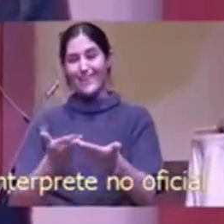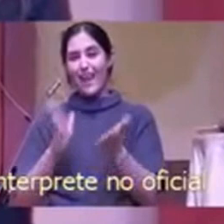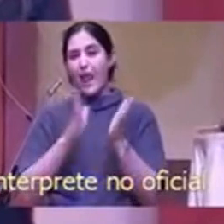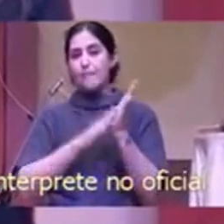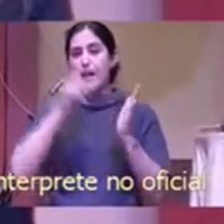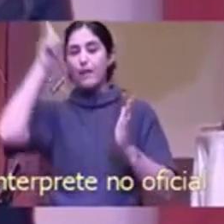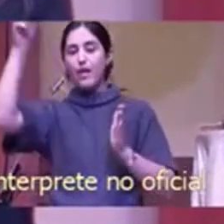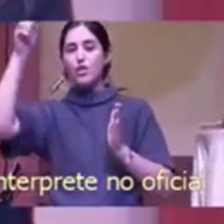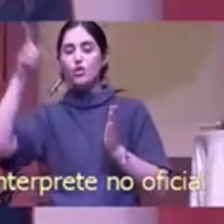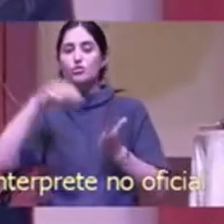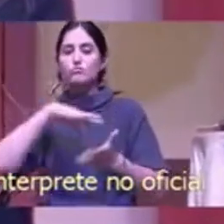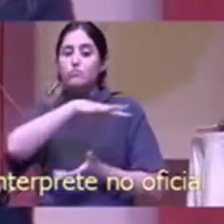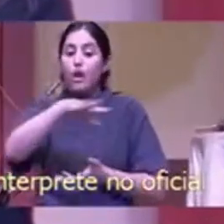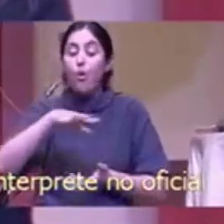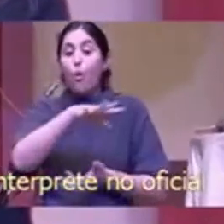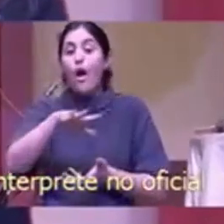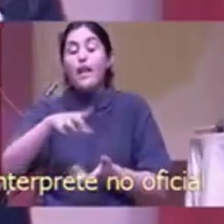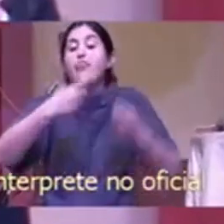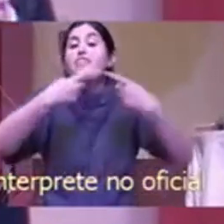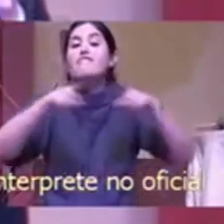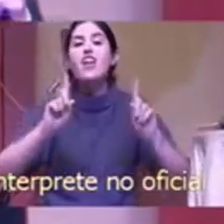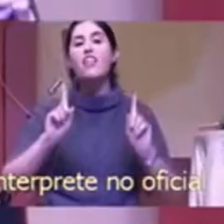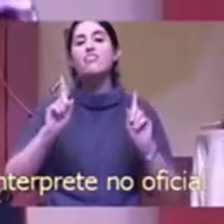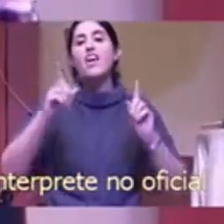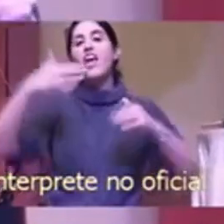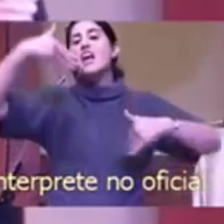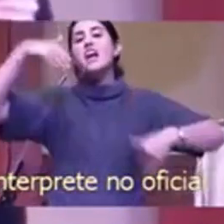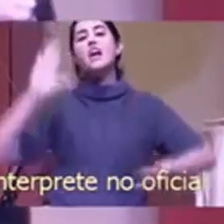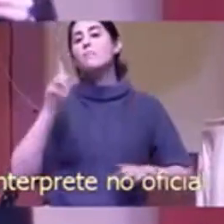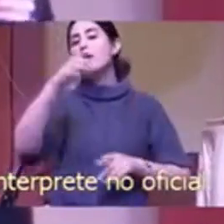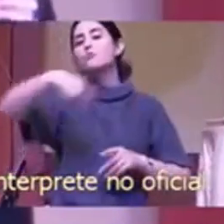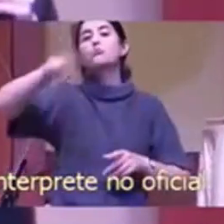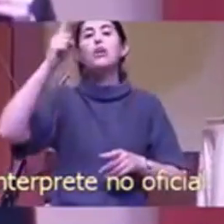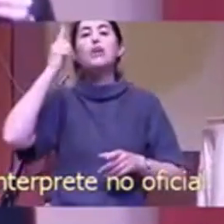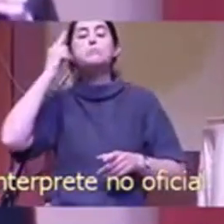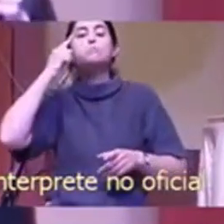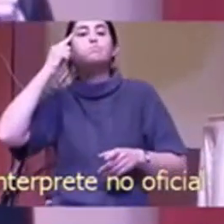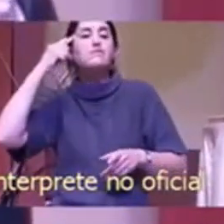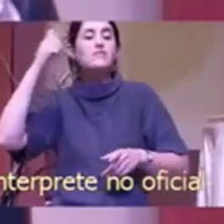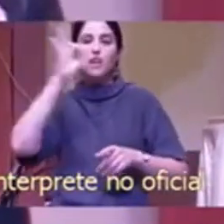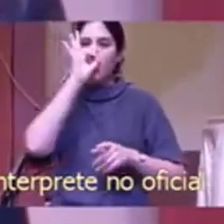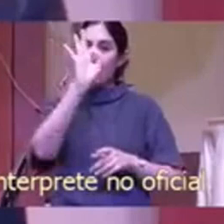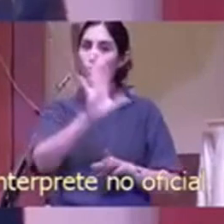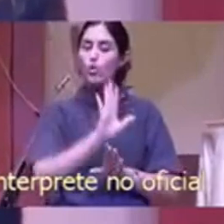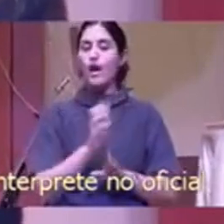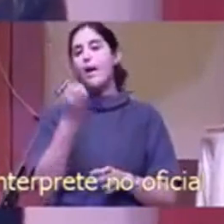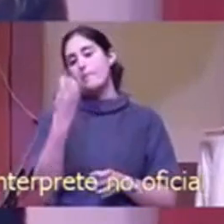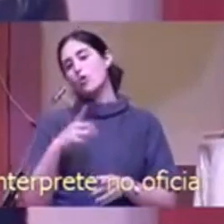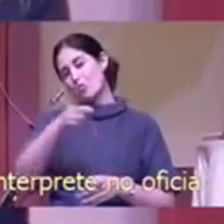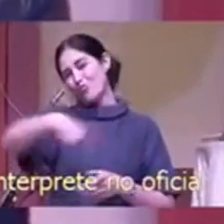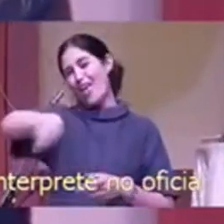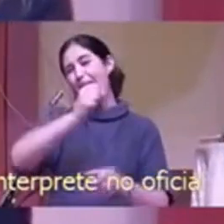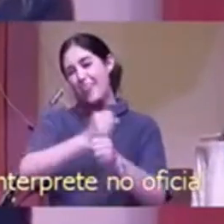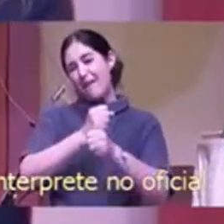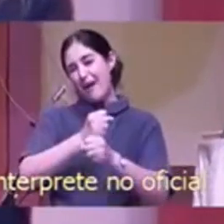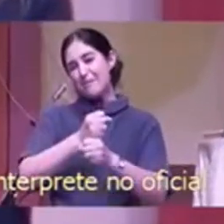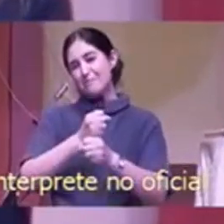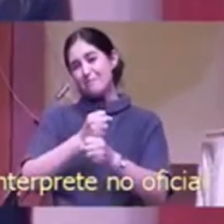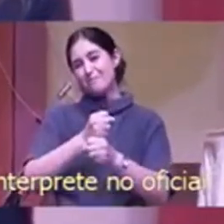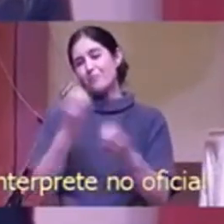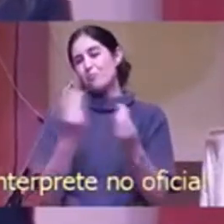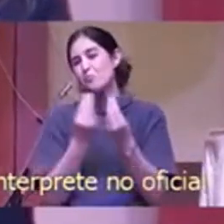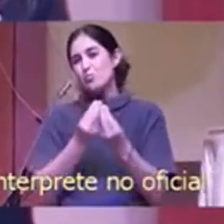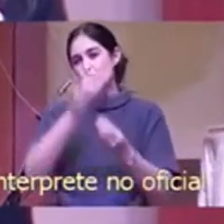haciendo tantas cosas buenas para el Señor una